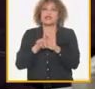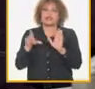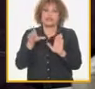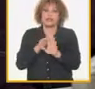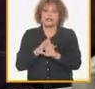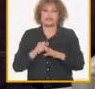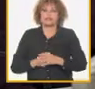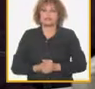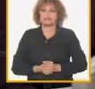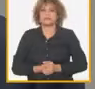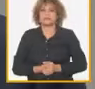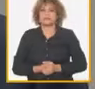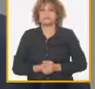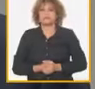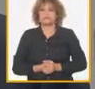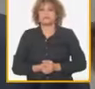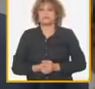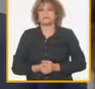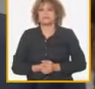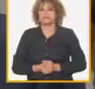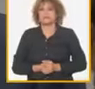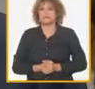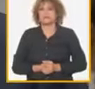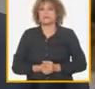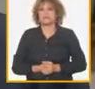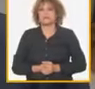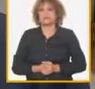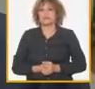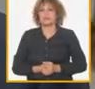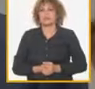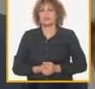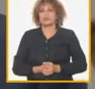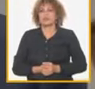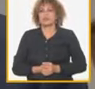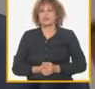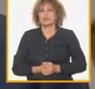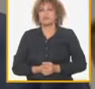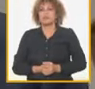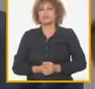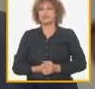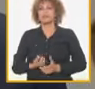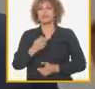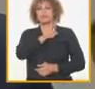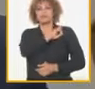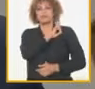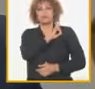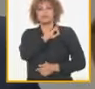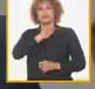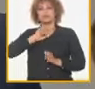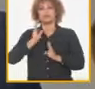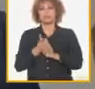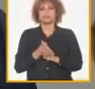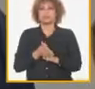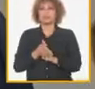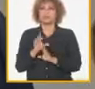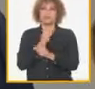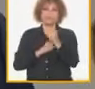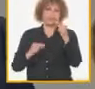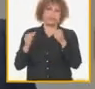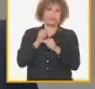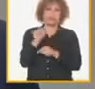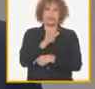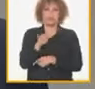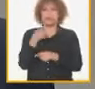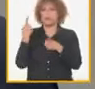decir que el tratamiento judicial a los responsables no solo implica las sanciones principales sino también las